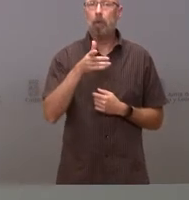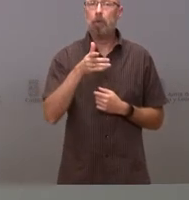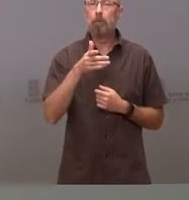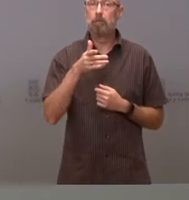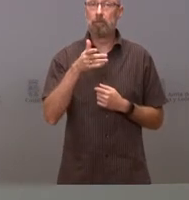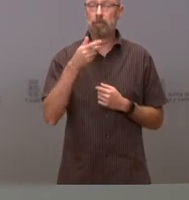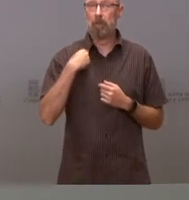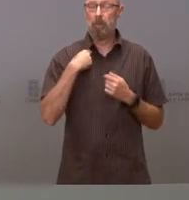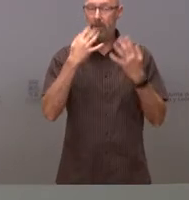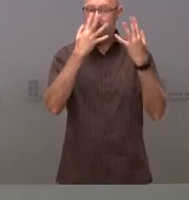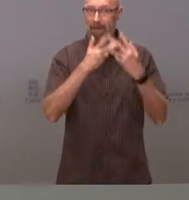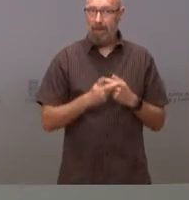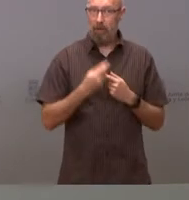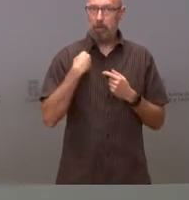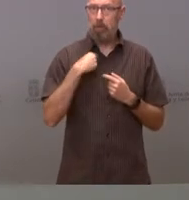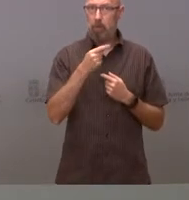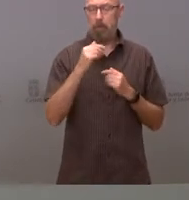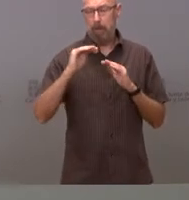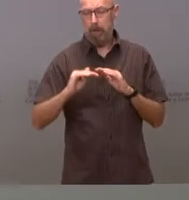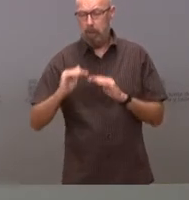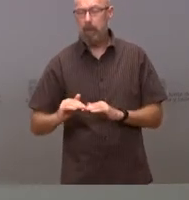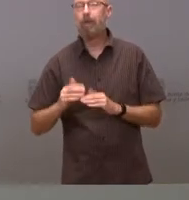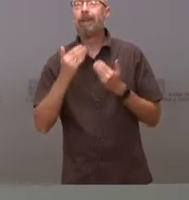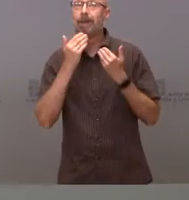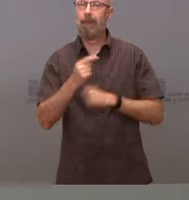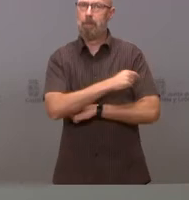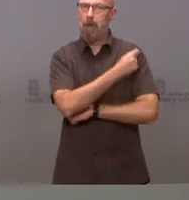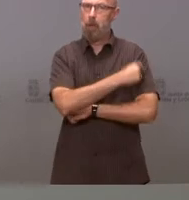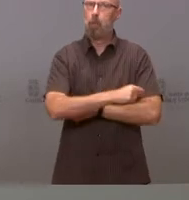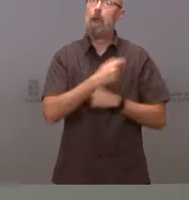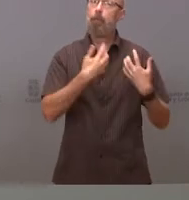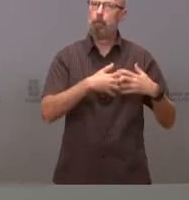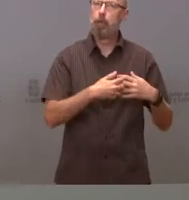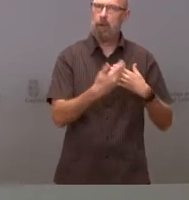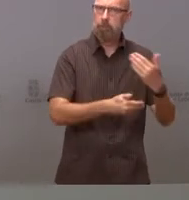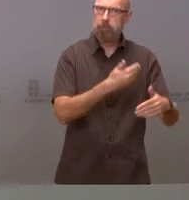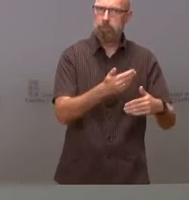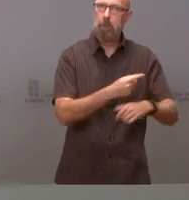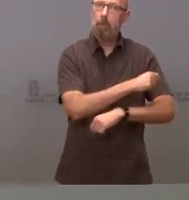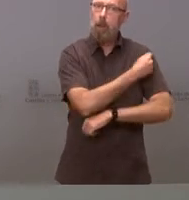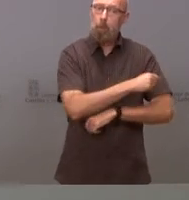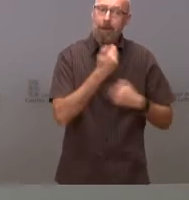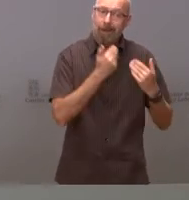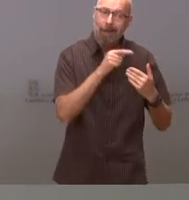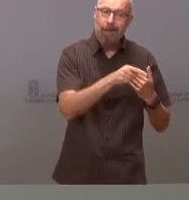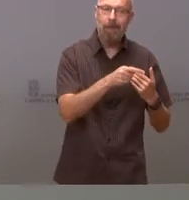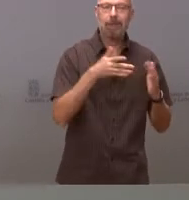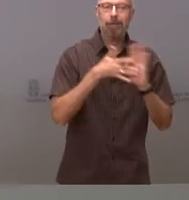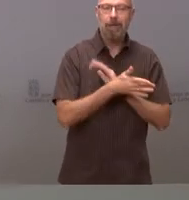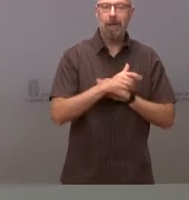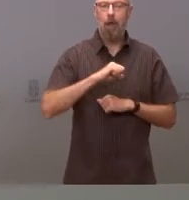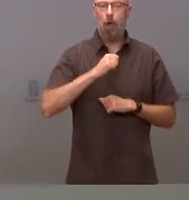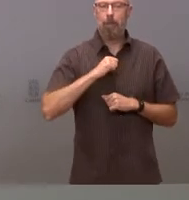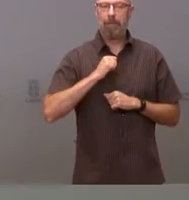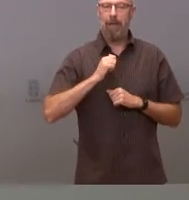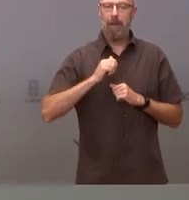seguir siendo importante, pero la vacuna funciona. La vacuna está haciendo que haya un menor número de ingresos, un menor número